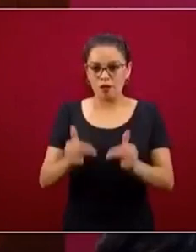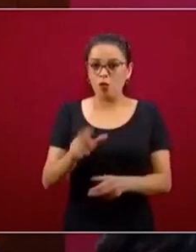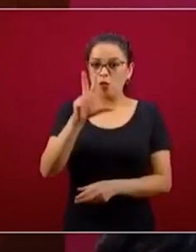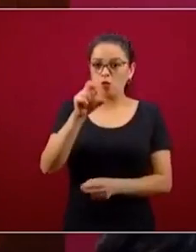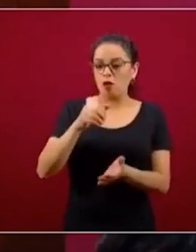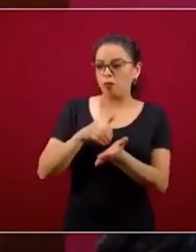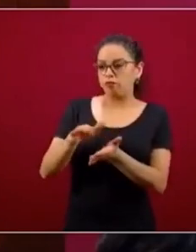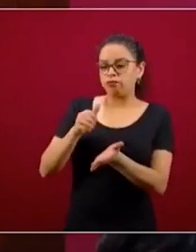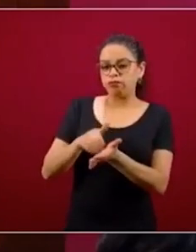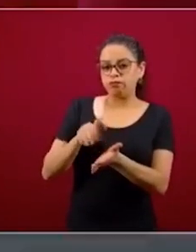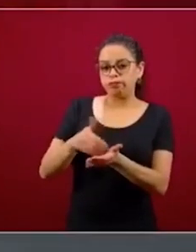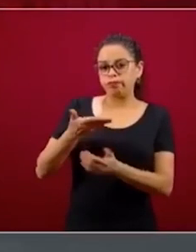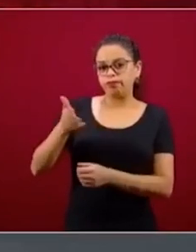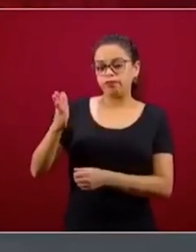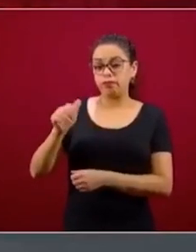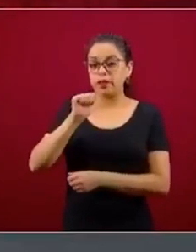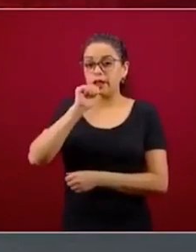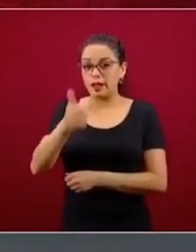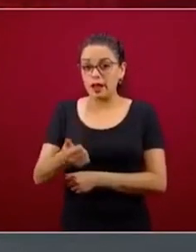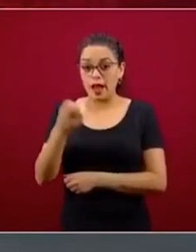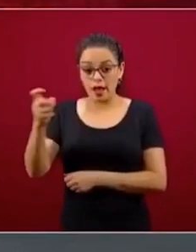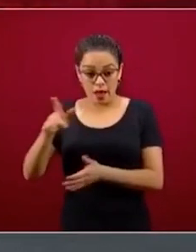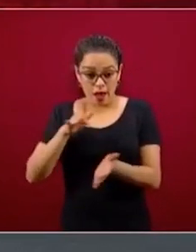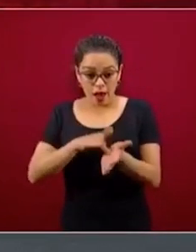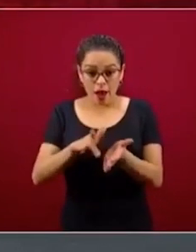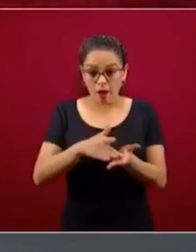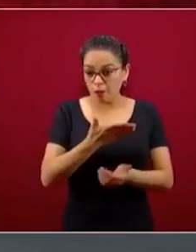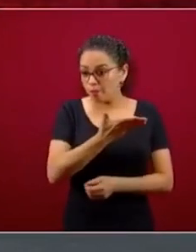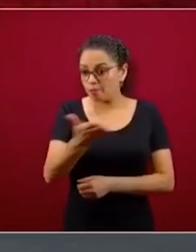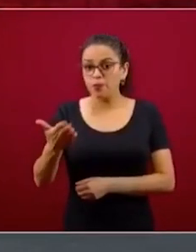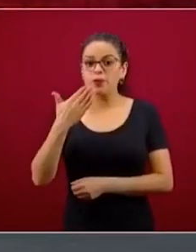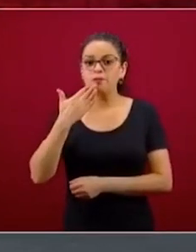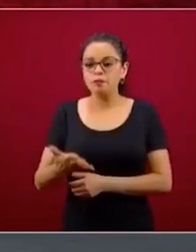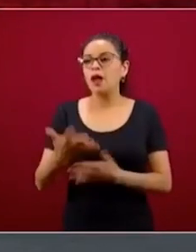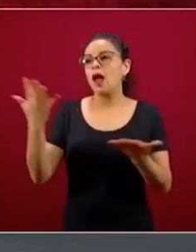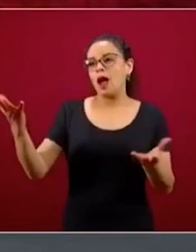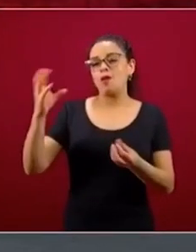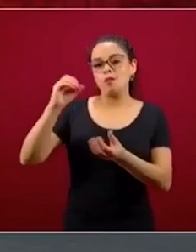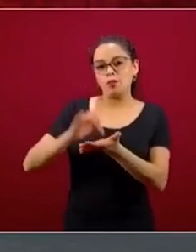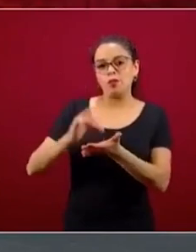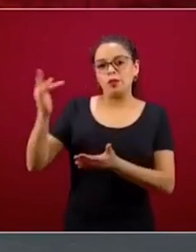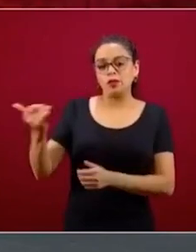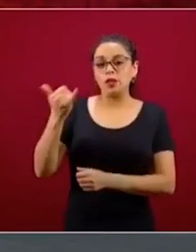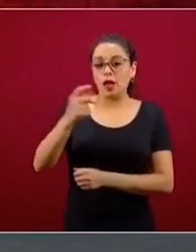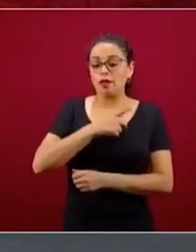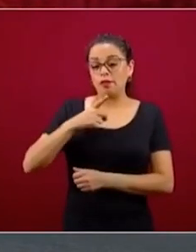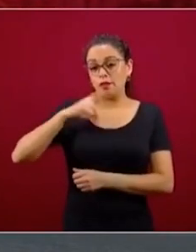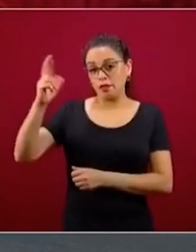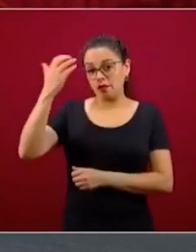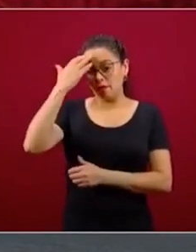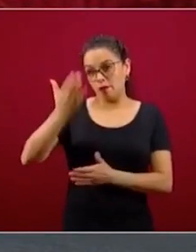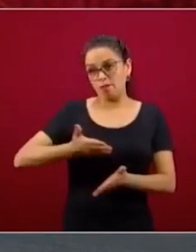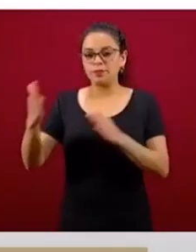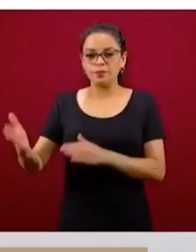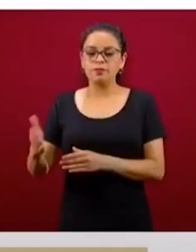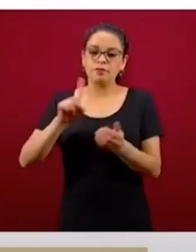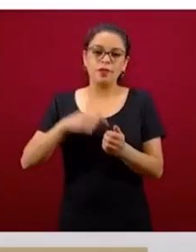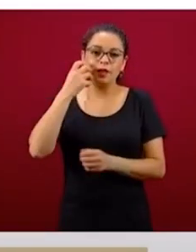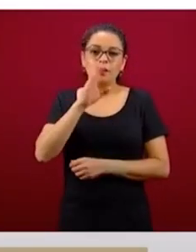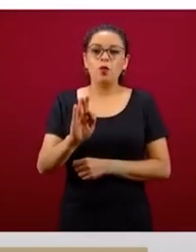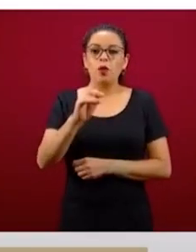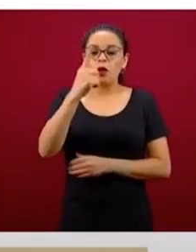que por ese acto fraterno, solidario, no sólo les debemos de agradecer, sino también los debemos reconocer y sobre todo apoyarlos.